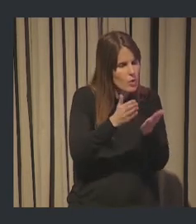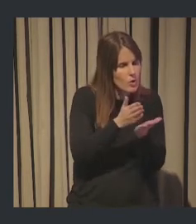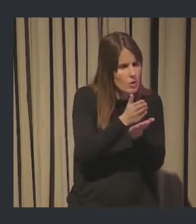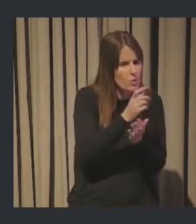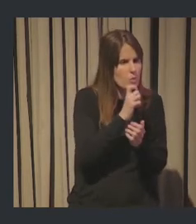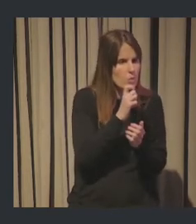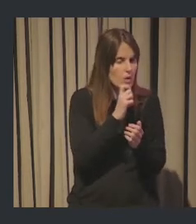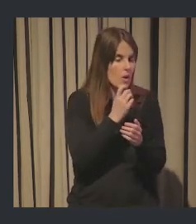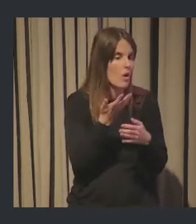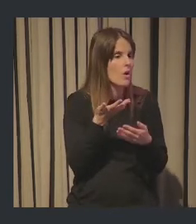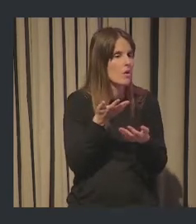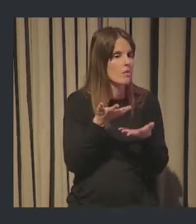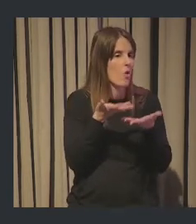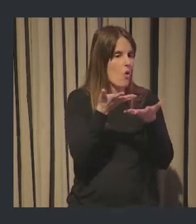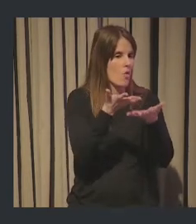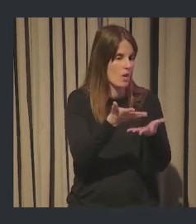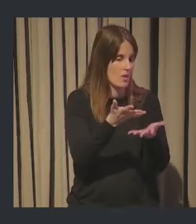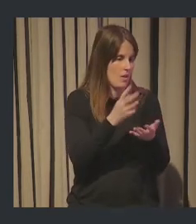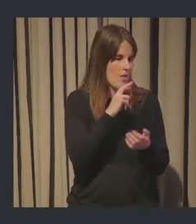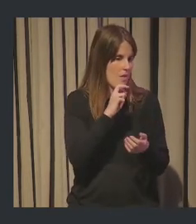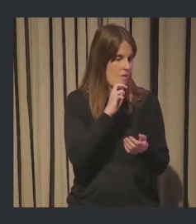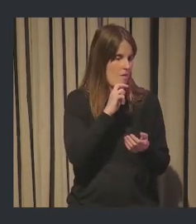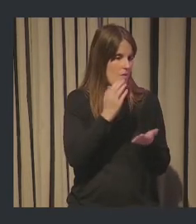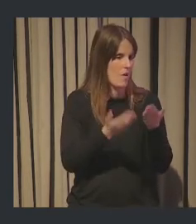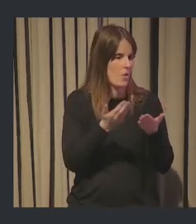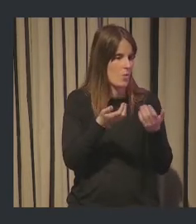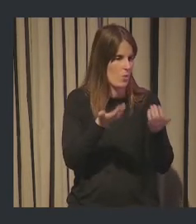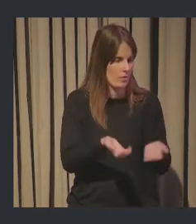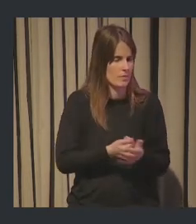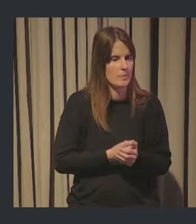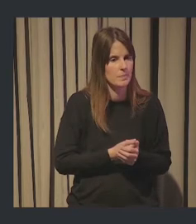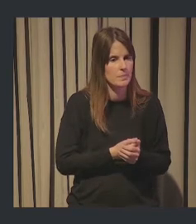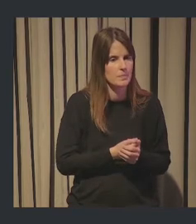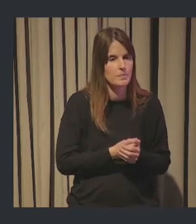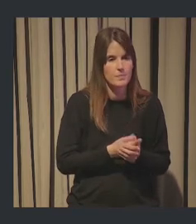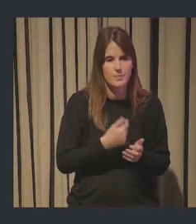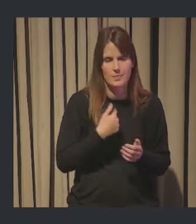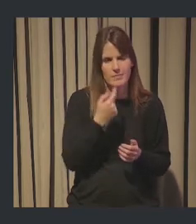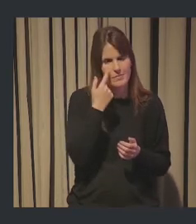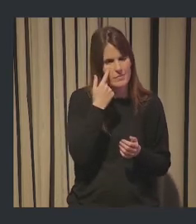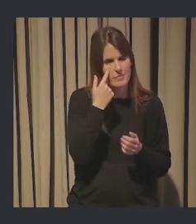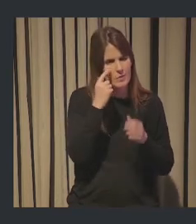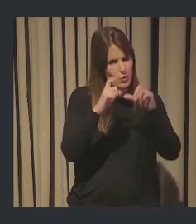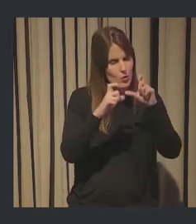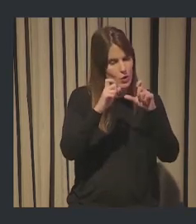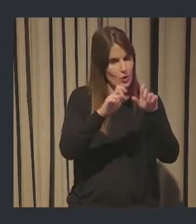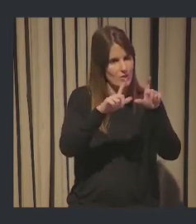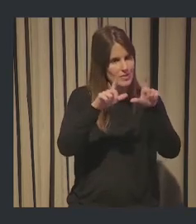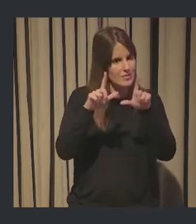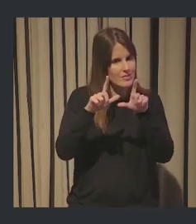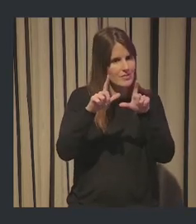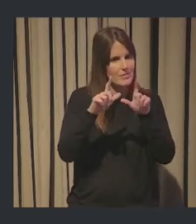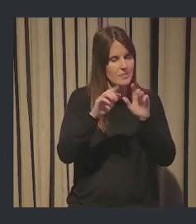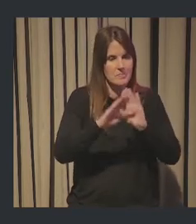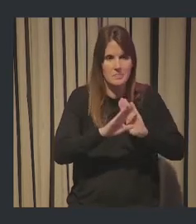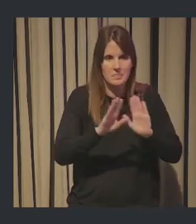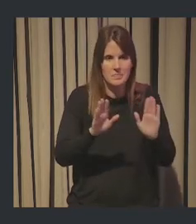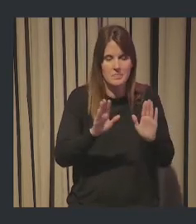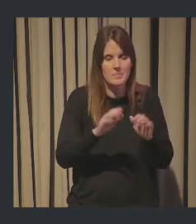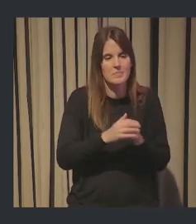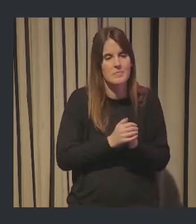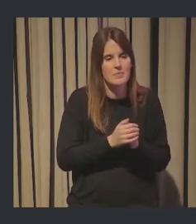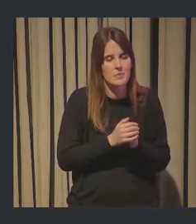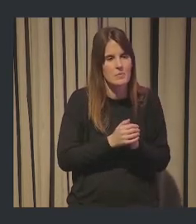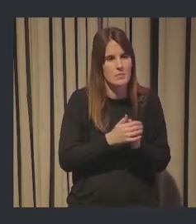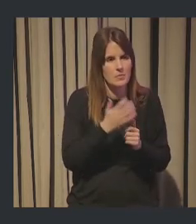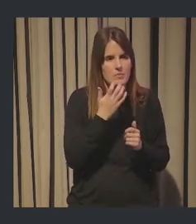es la oferta de valor que nosotros ponemos. Estáis viendo un detalle importante. He dicho aposta que aparece una foto porque es hasta donde queremos llegar. De poco sirve